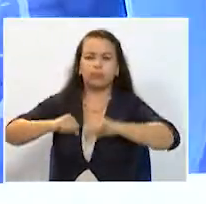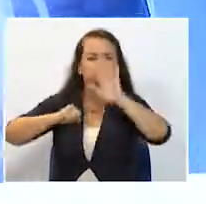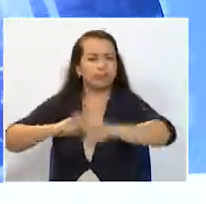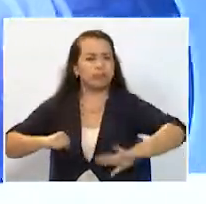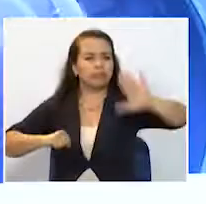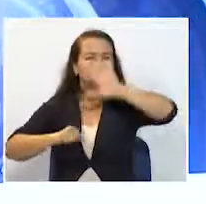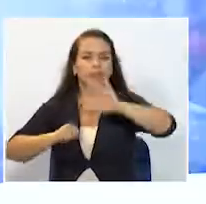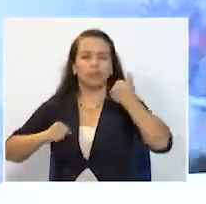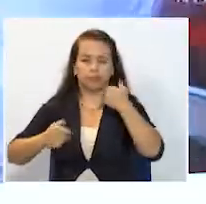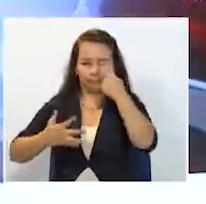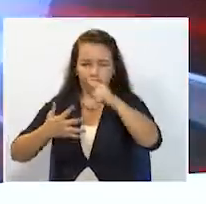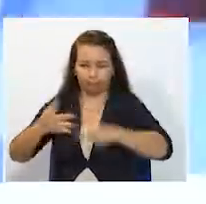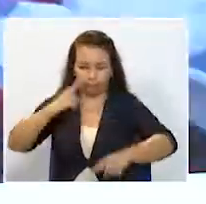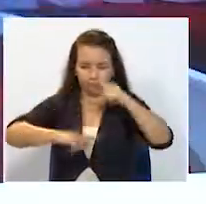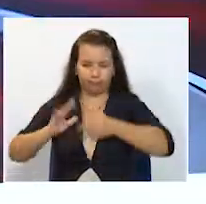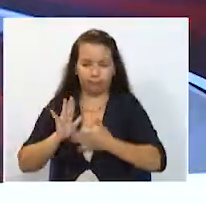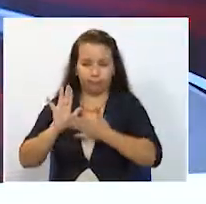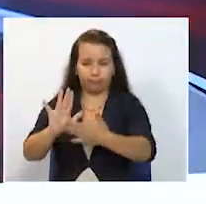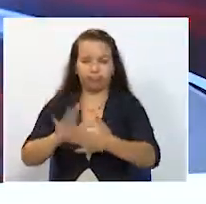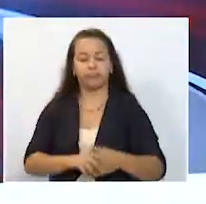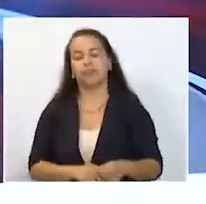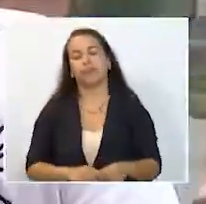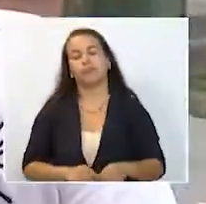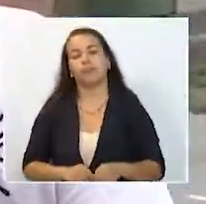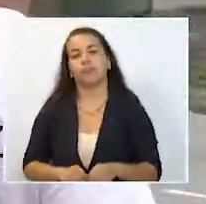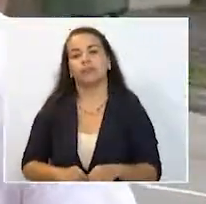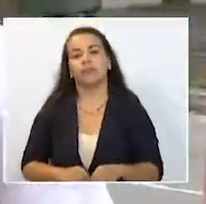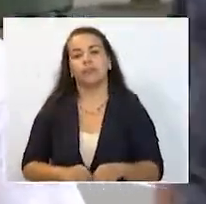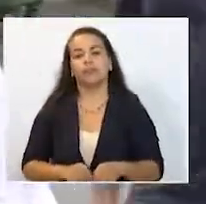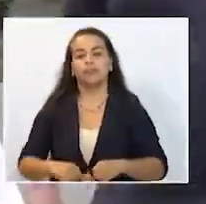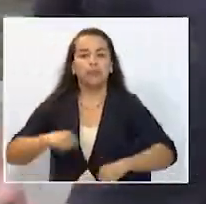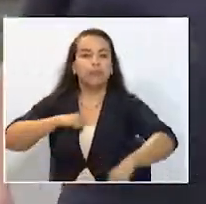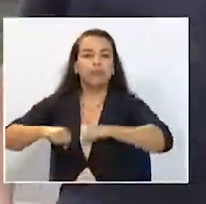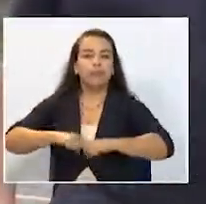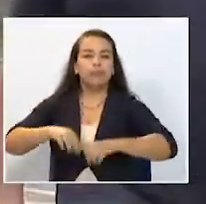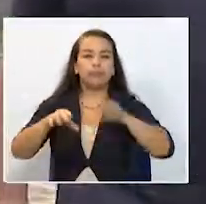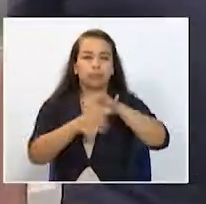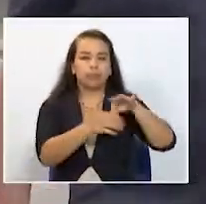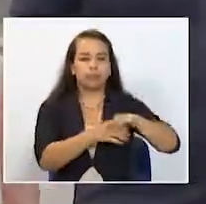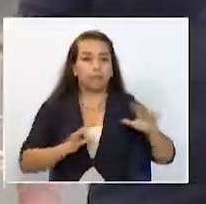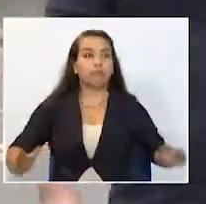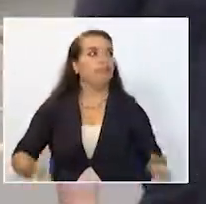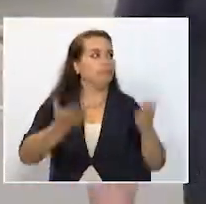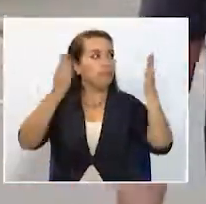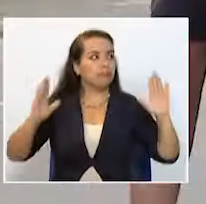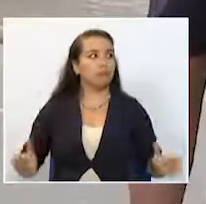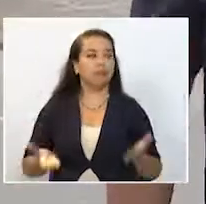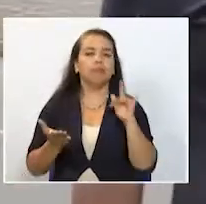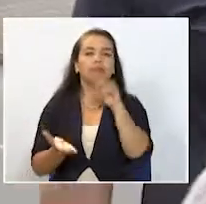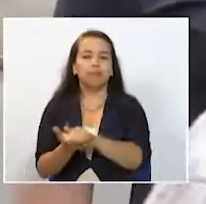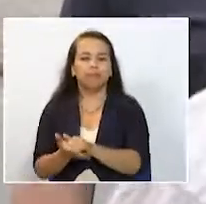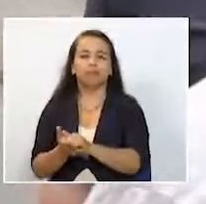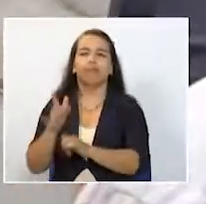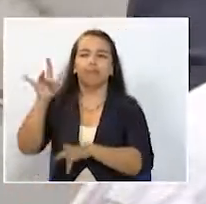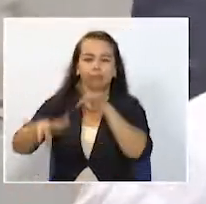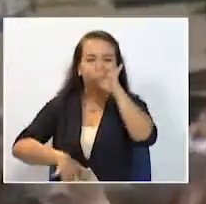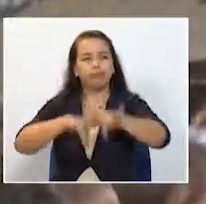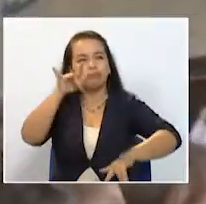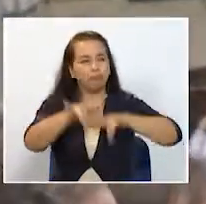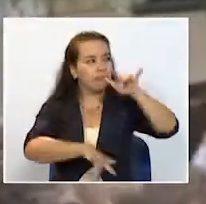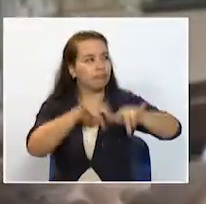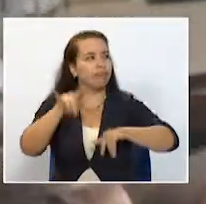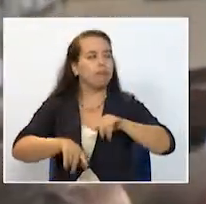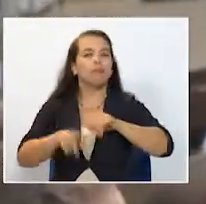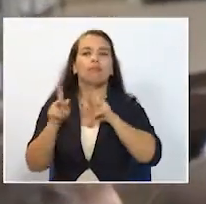aquí están en los detalles de esta visita la dinámica electoral va en aumento y por ello se empiezan a ver con más fuerza algunos posibles